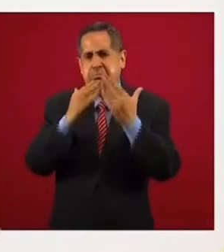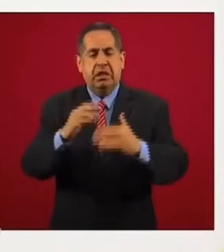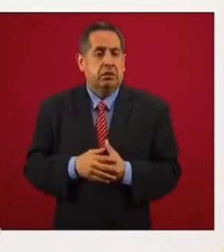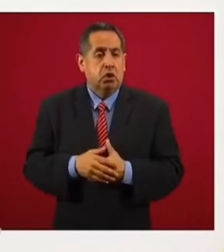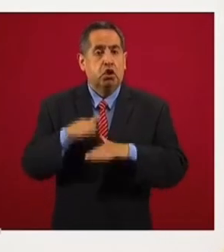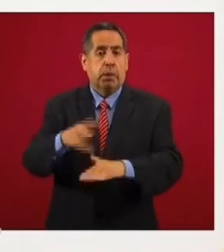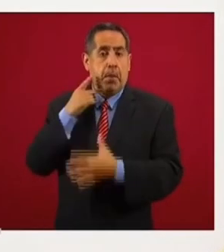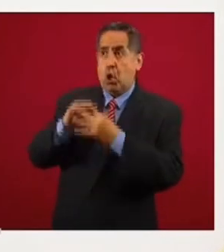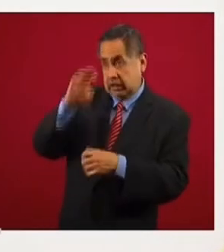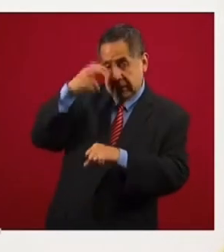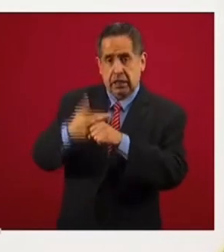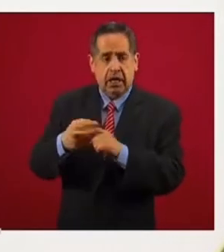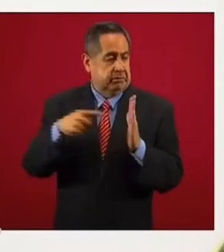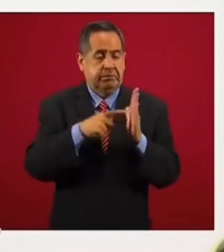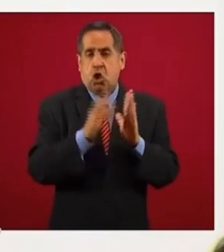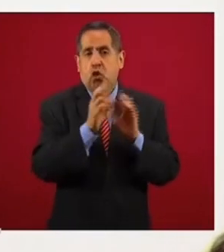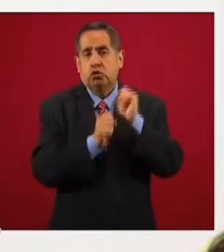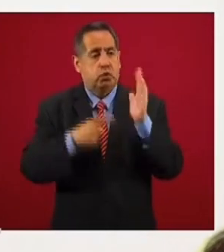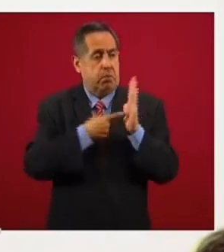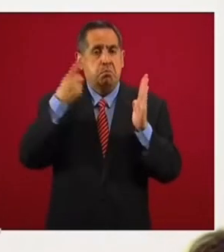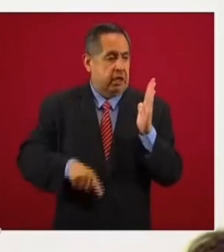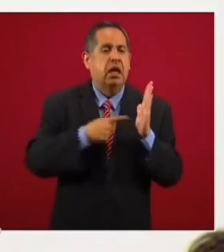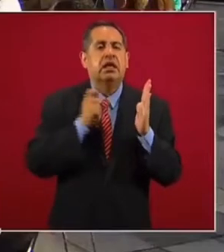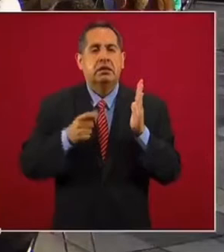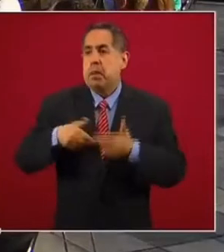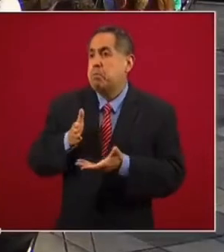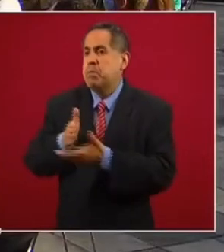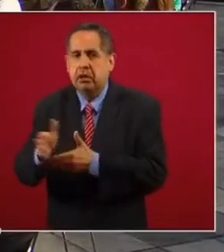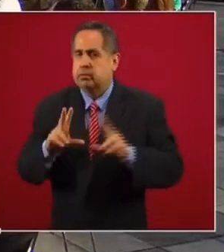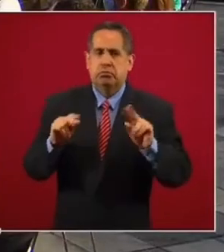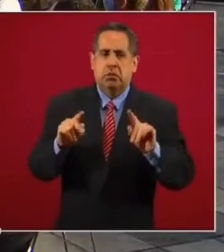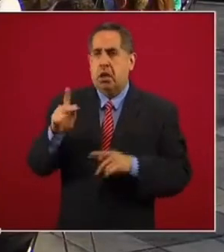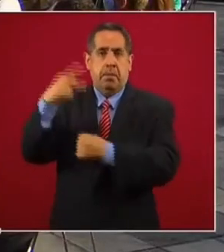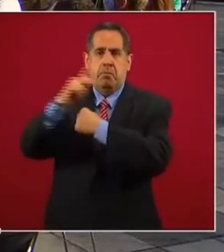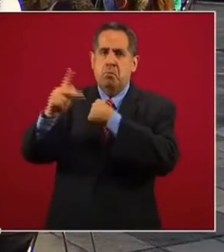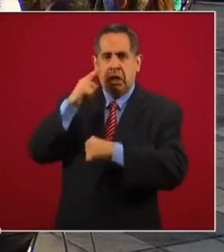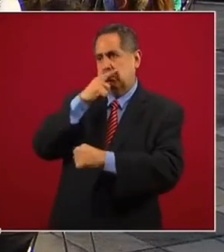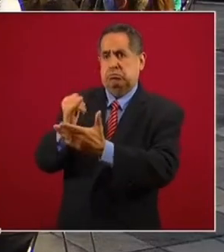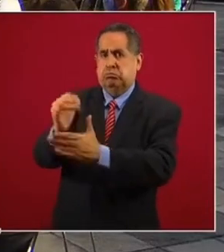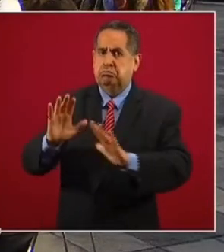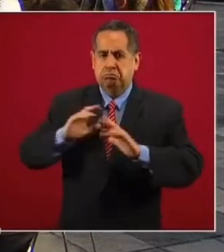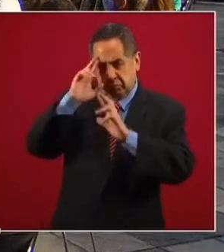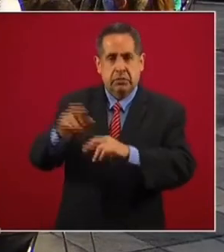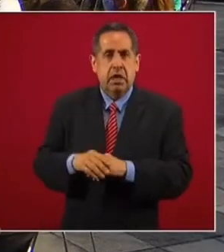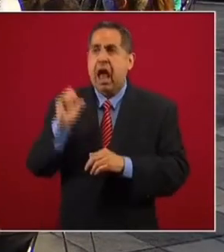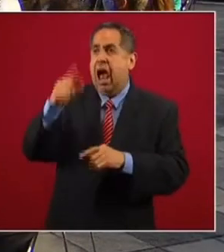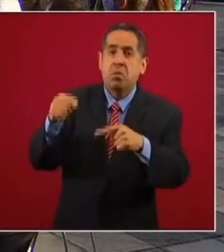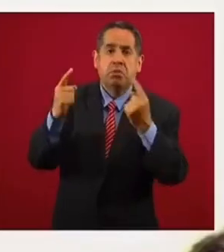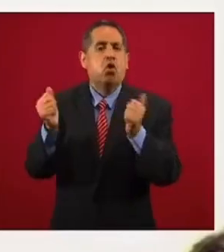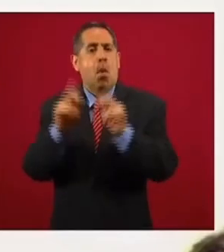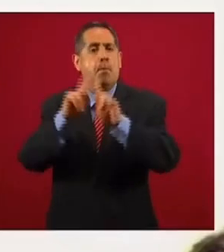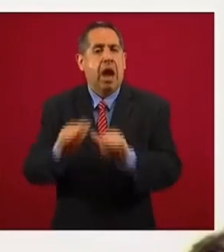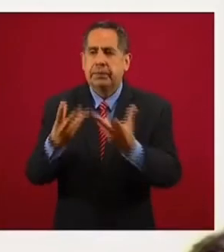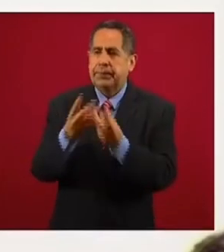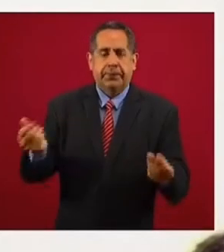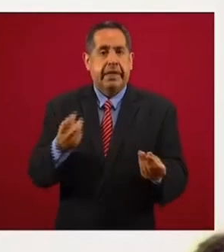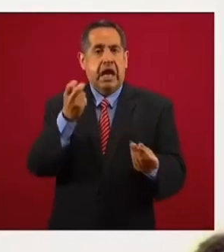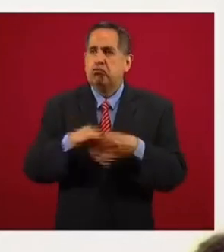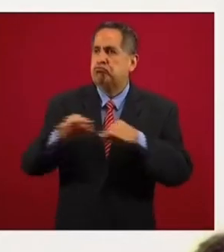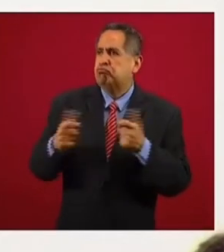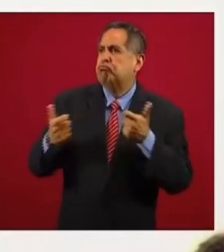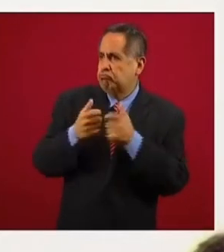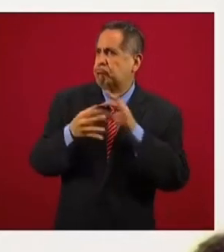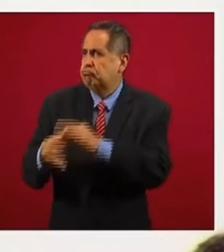nos apegamos a los principios constitucionales de no intervención, autodeterminación de los pueblos, solución pacífica de las controversias y cooperación